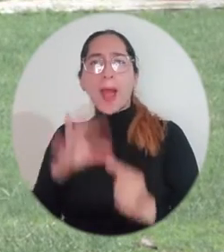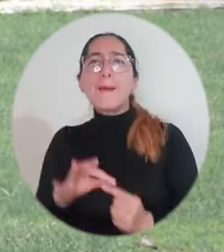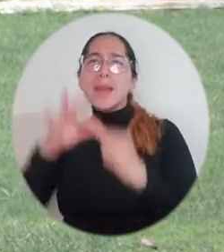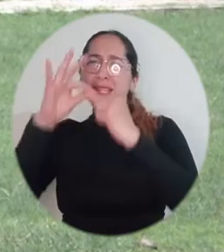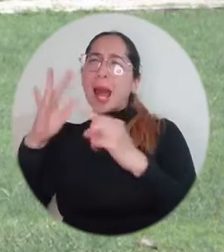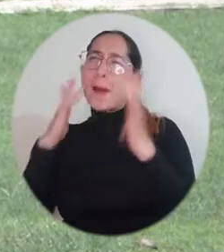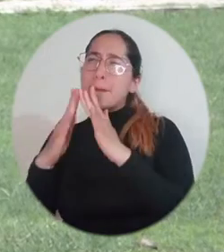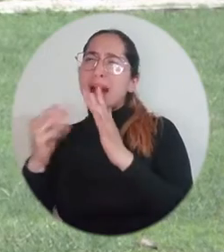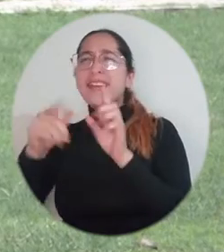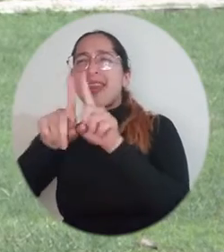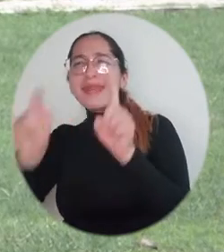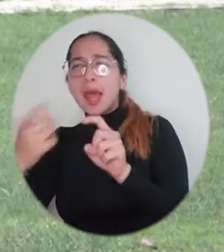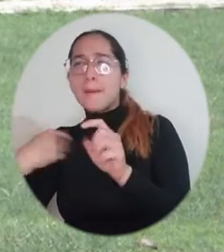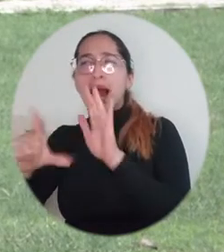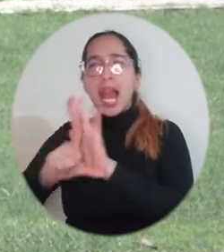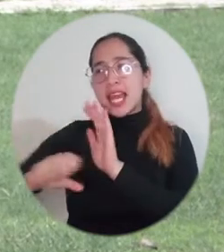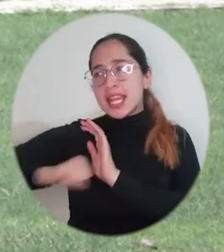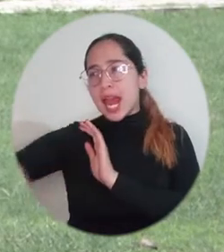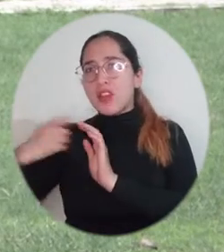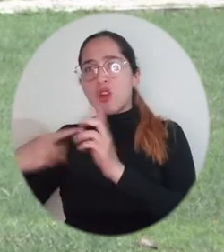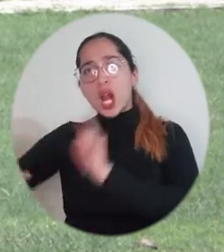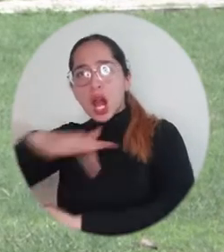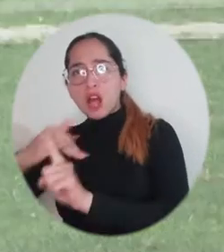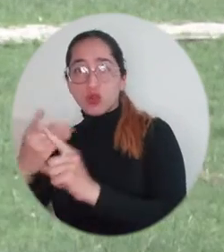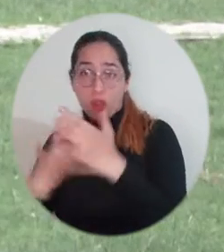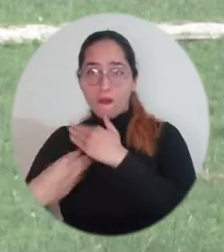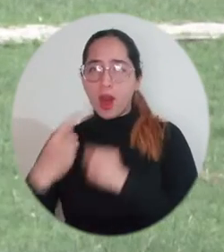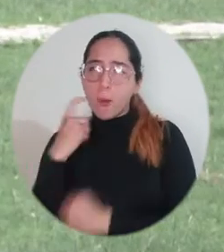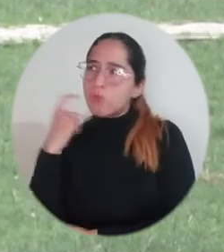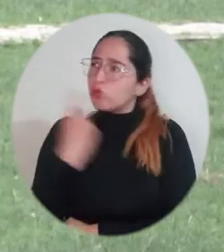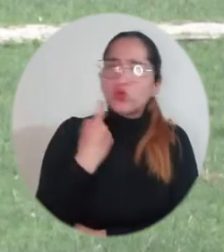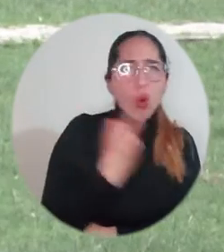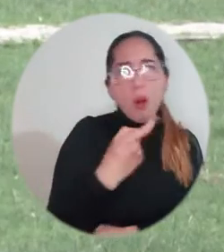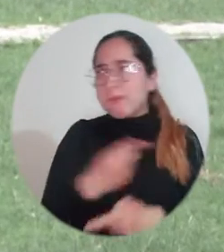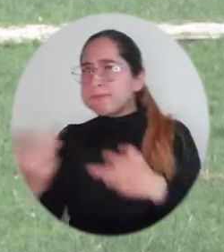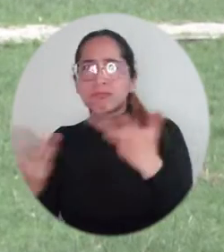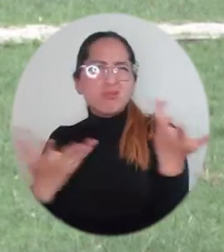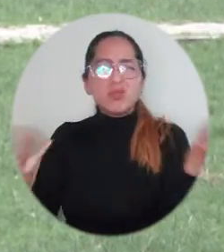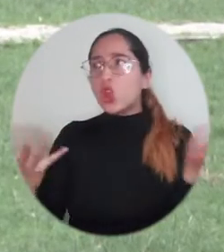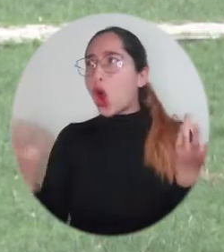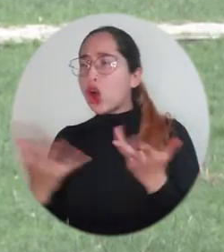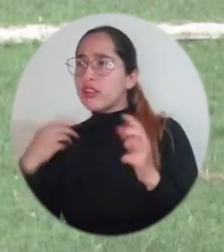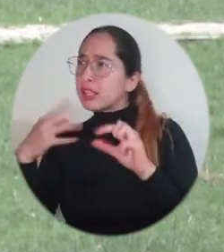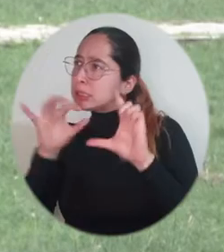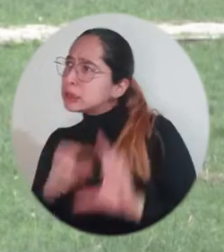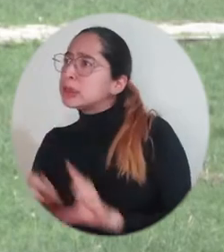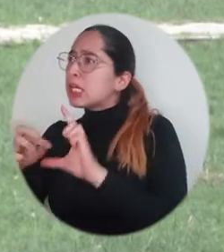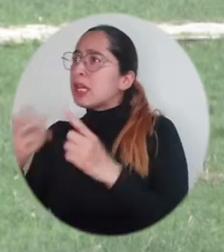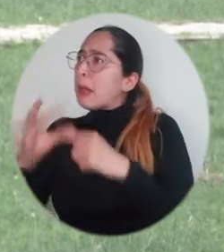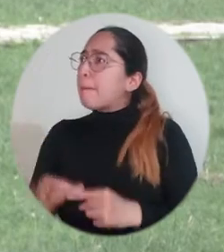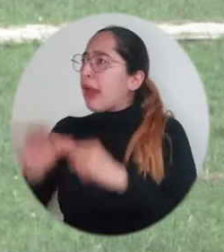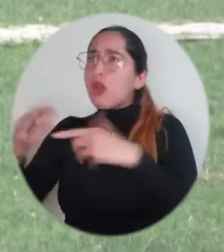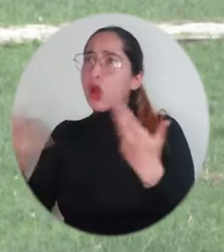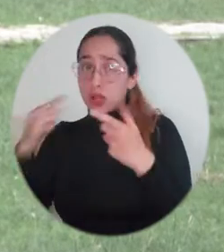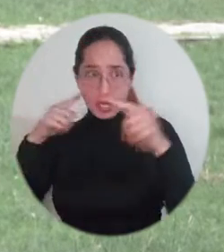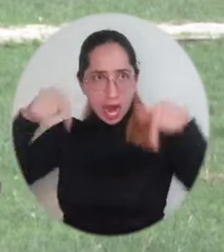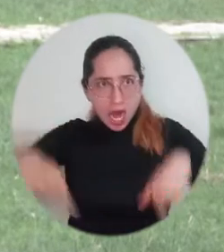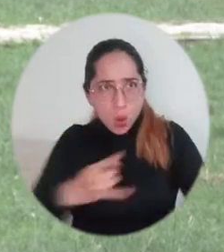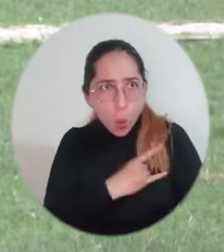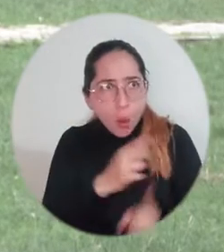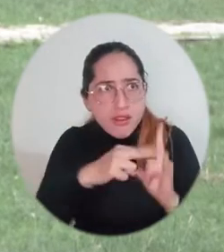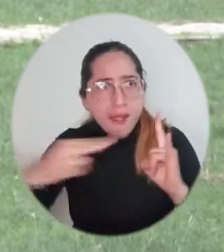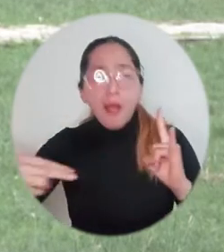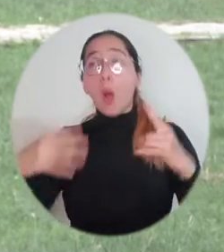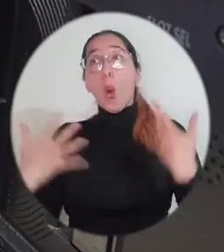especialidad que fuera, digamos que un poco más innovadora en el campo del derecho como era el tema de lo referente a derecho ambiental. Entonces para mí ha sido